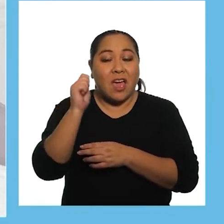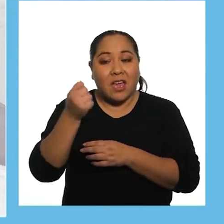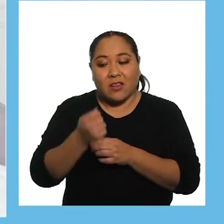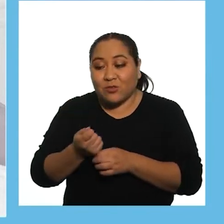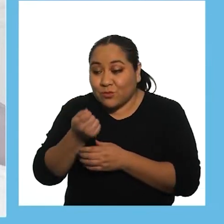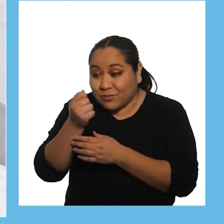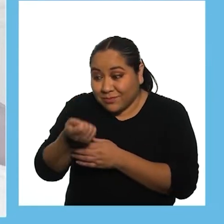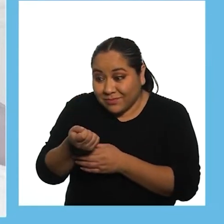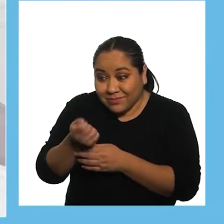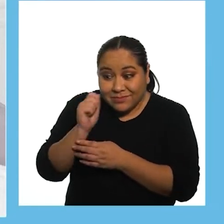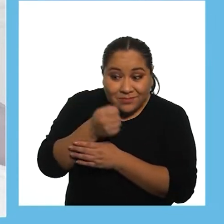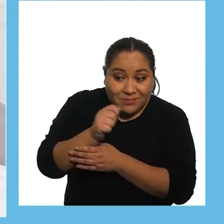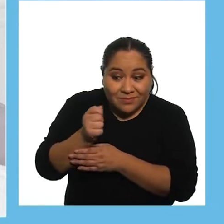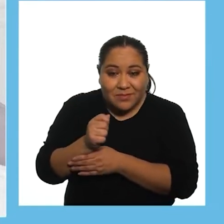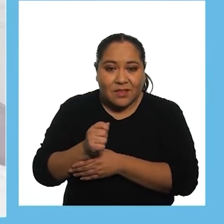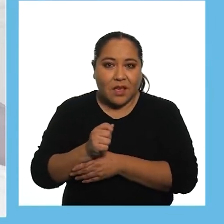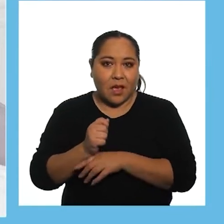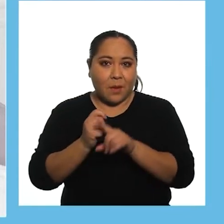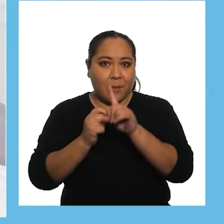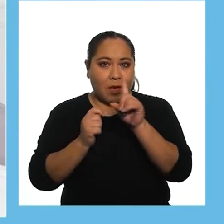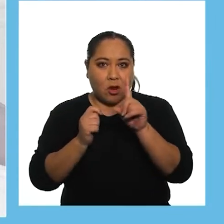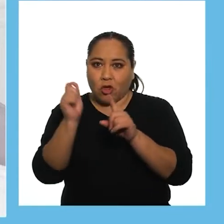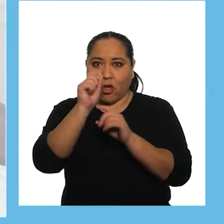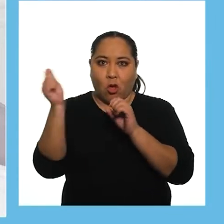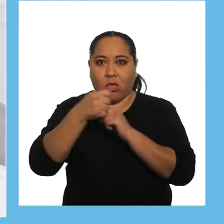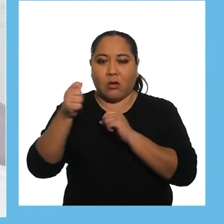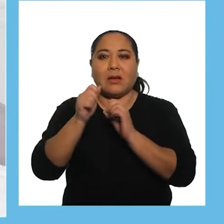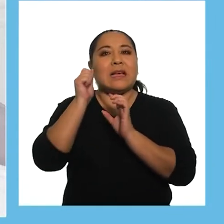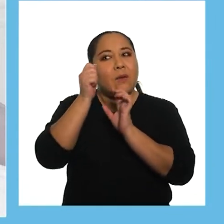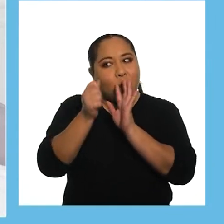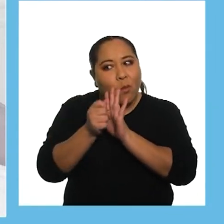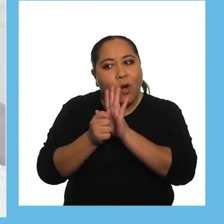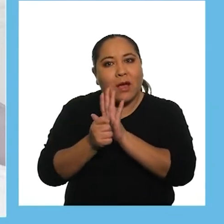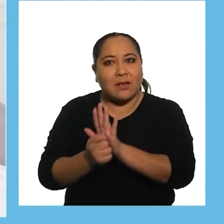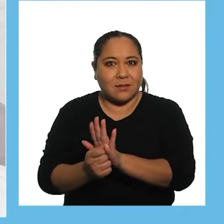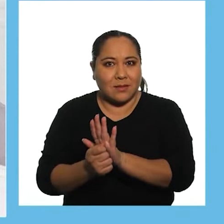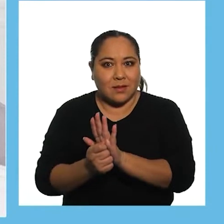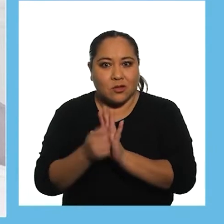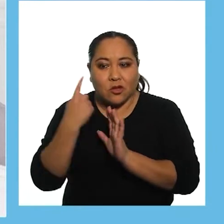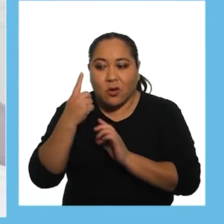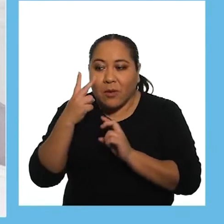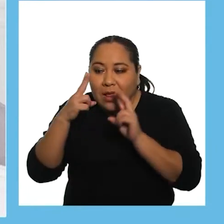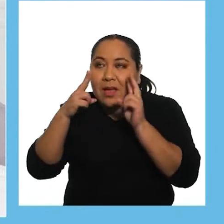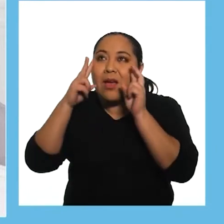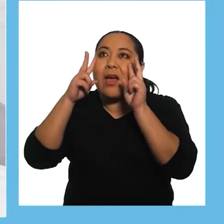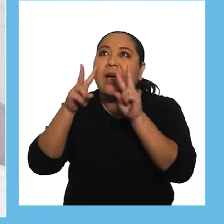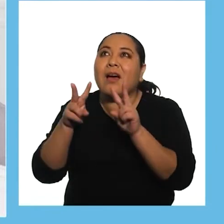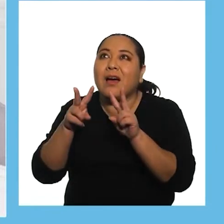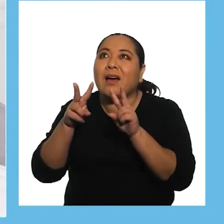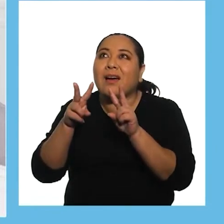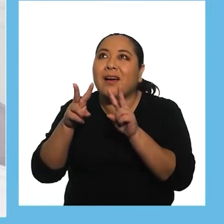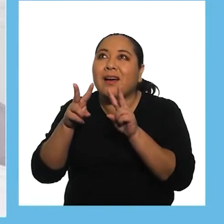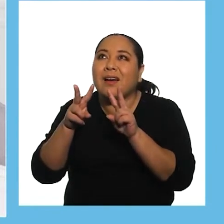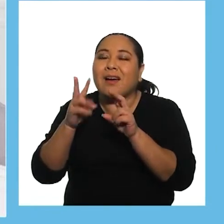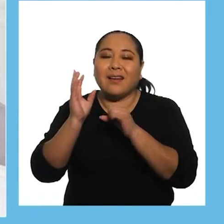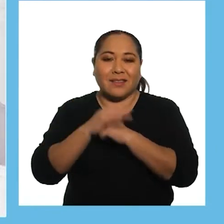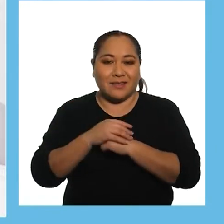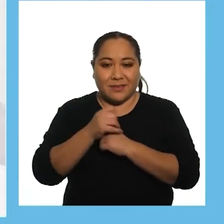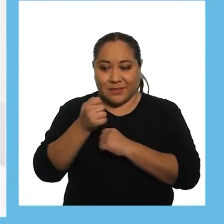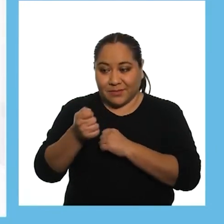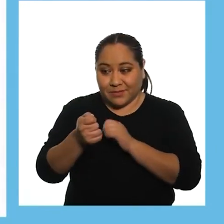sonajero y muéstraselo, pero todavía sin hacerlo sonar, para que use su vista